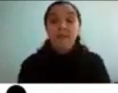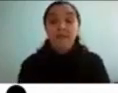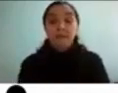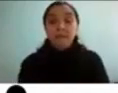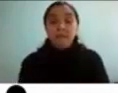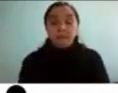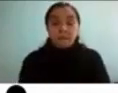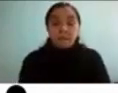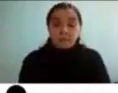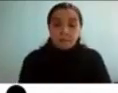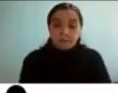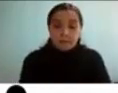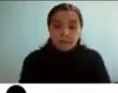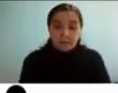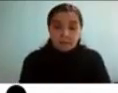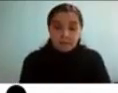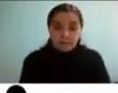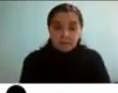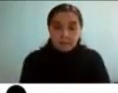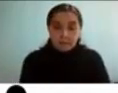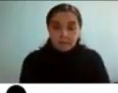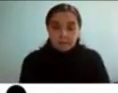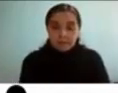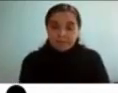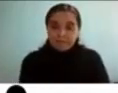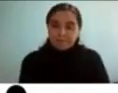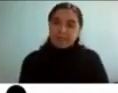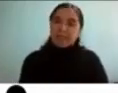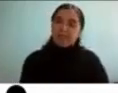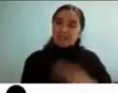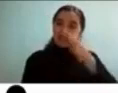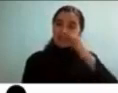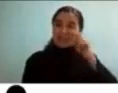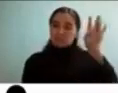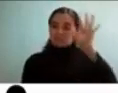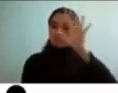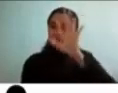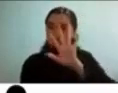pero si yo veo el mapa familiar así